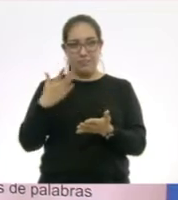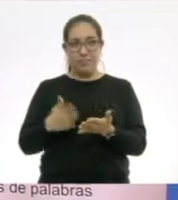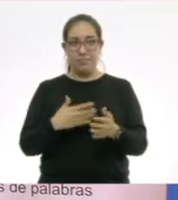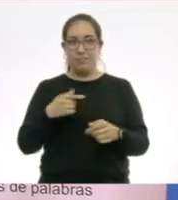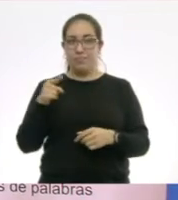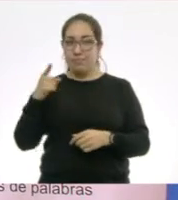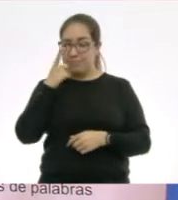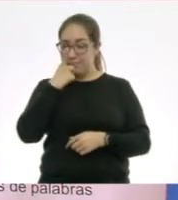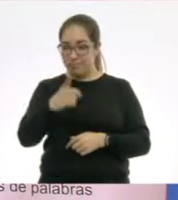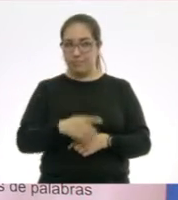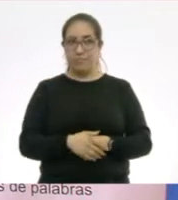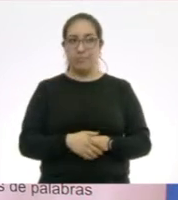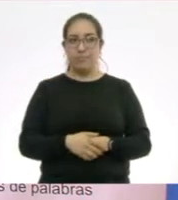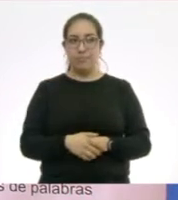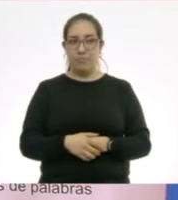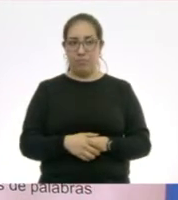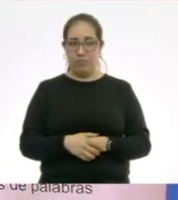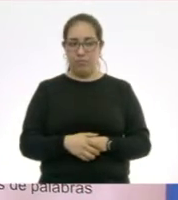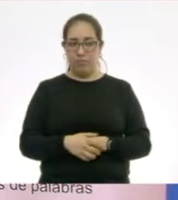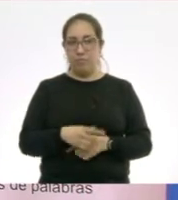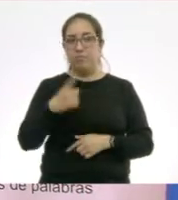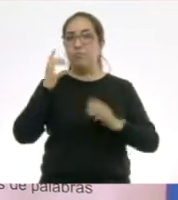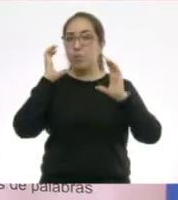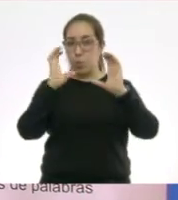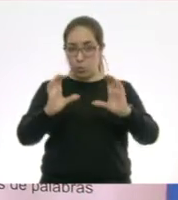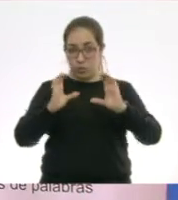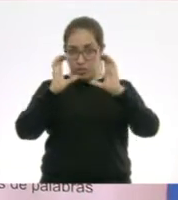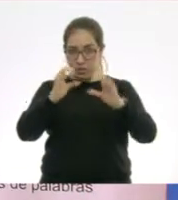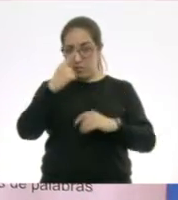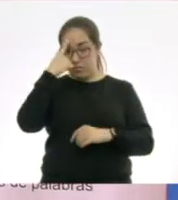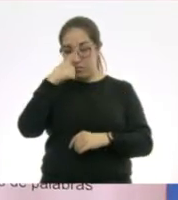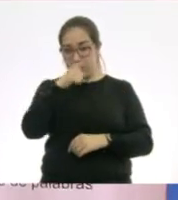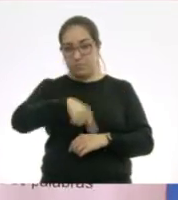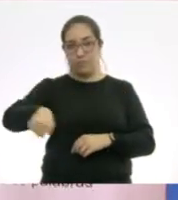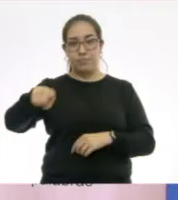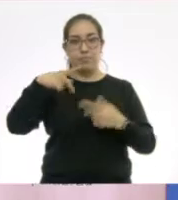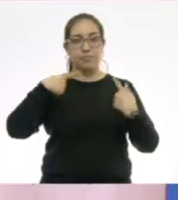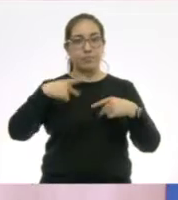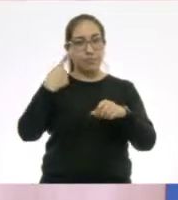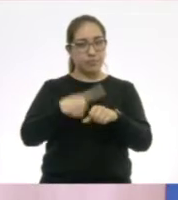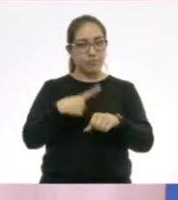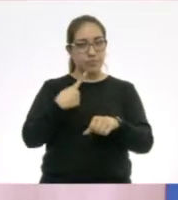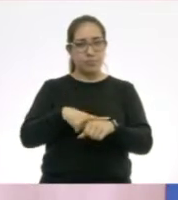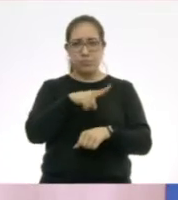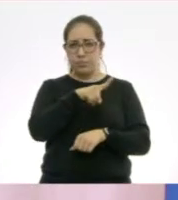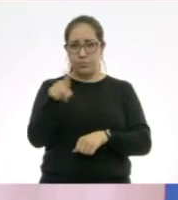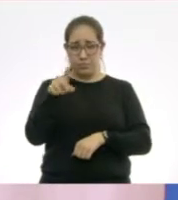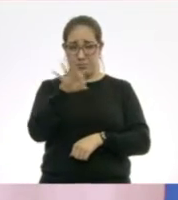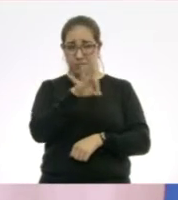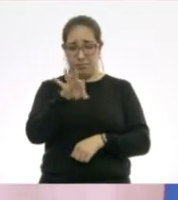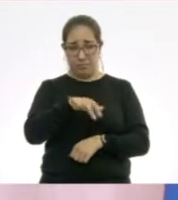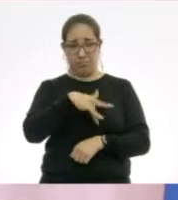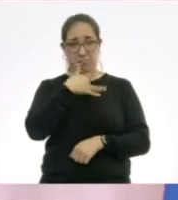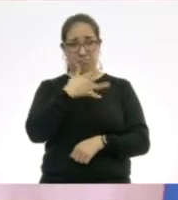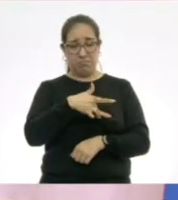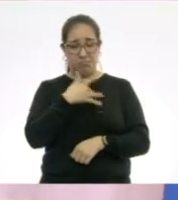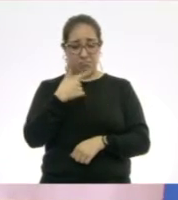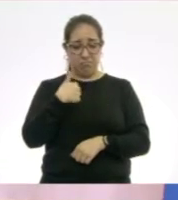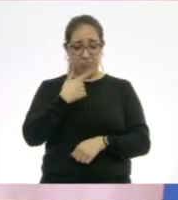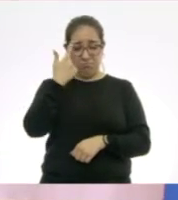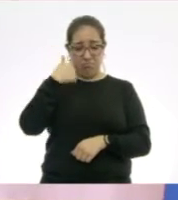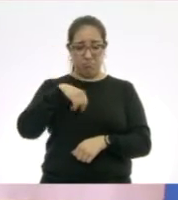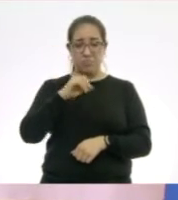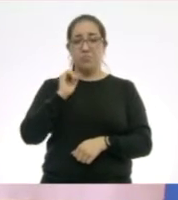Dice, cuidados para el enfermo. Si tienes síntomas compatibles con coronavirus y no